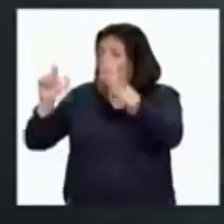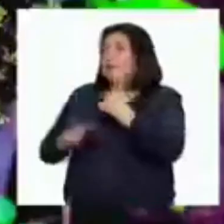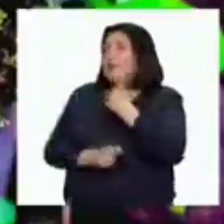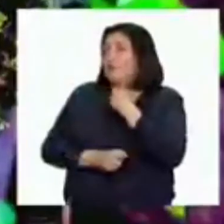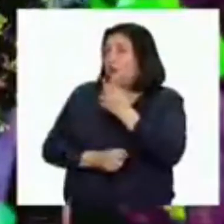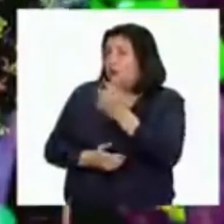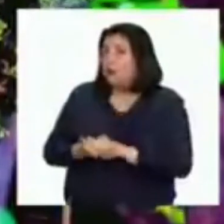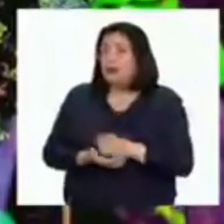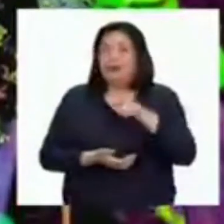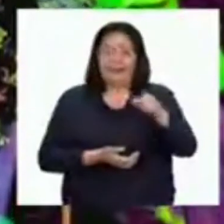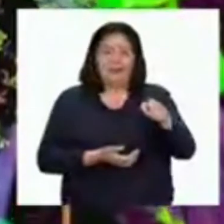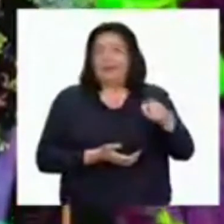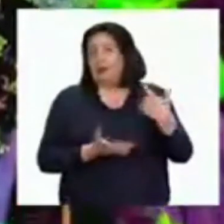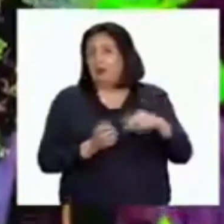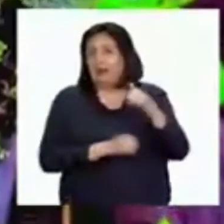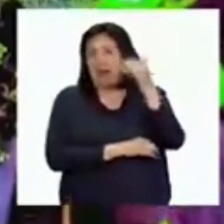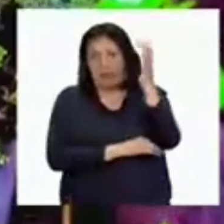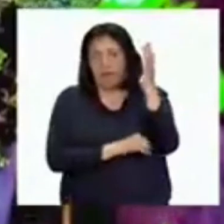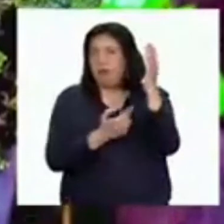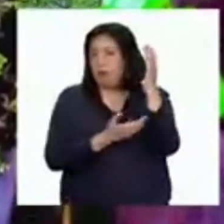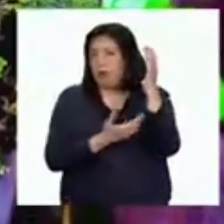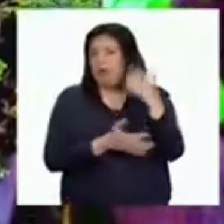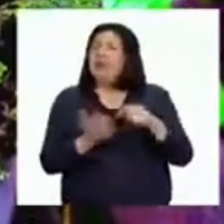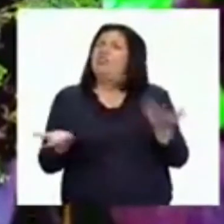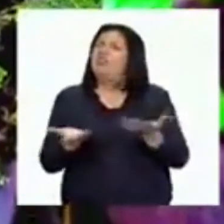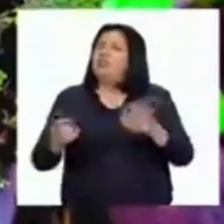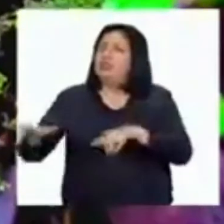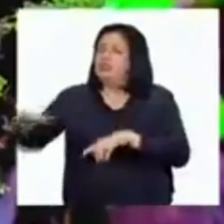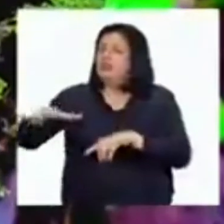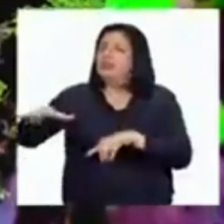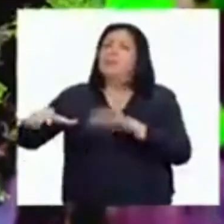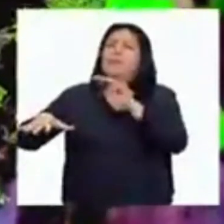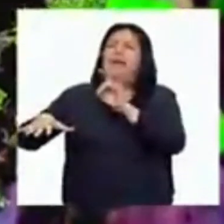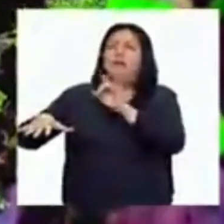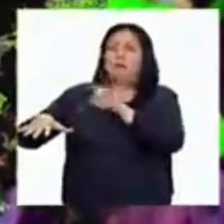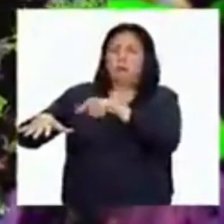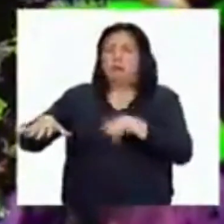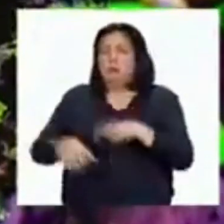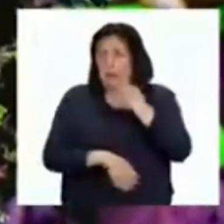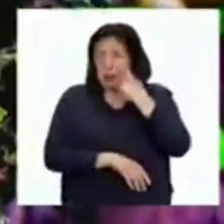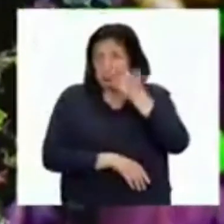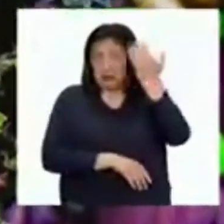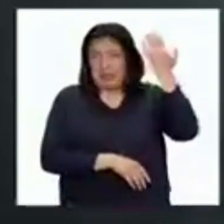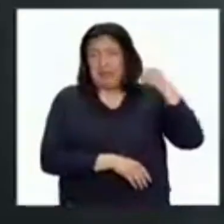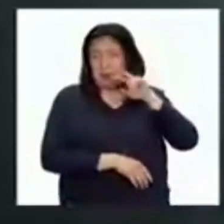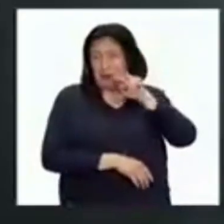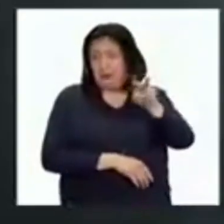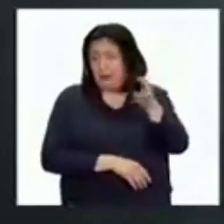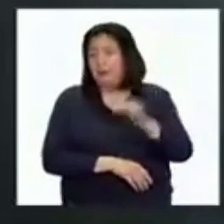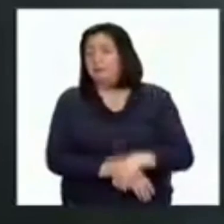es la de un brote de un árbol en el Parque Nacional del Mayo. El cual conocen de los programas anteriores, ¿verdad?